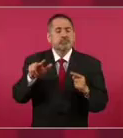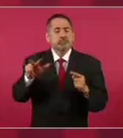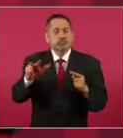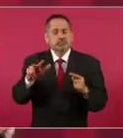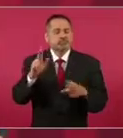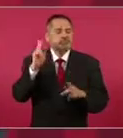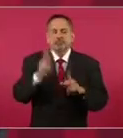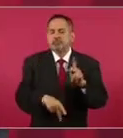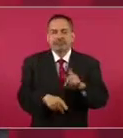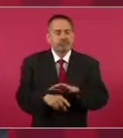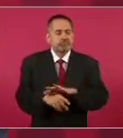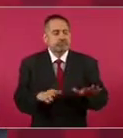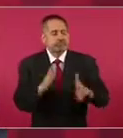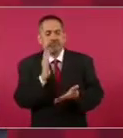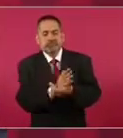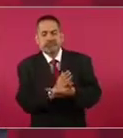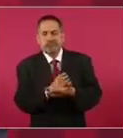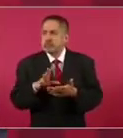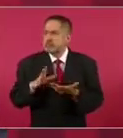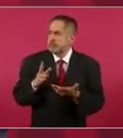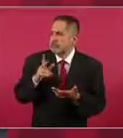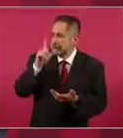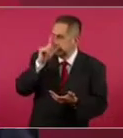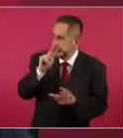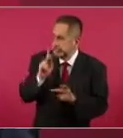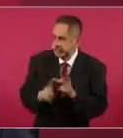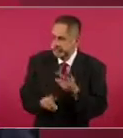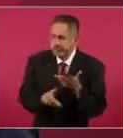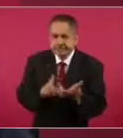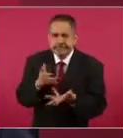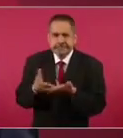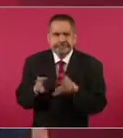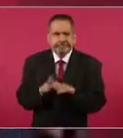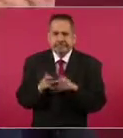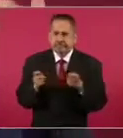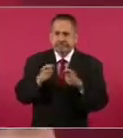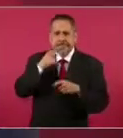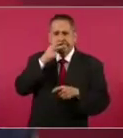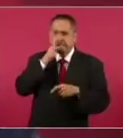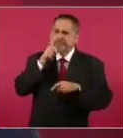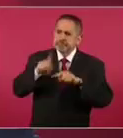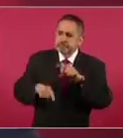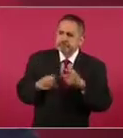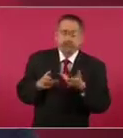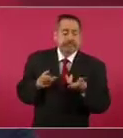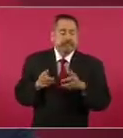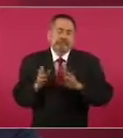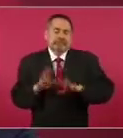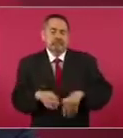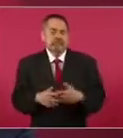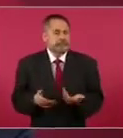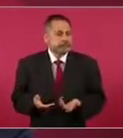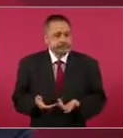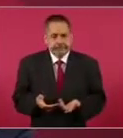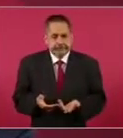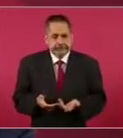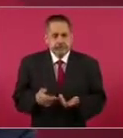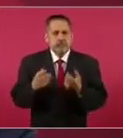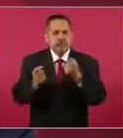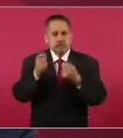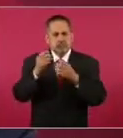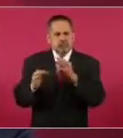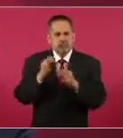desmanteló completamente el esfuerzo de avanzar en el control de tabaco. Hay una serie de intervenciones que son muy